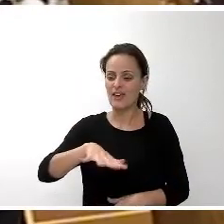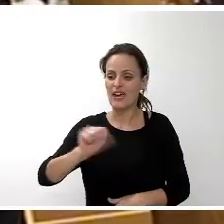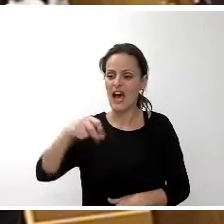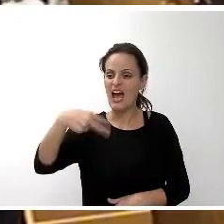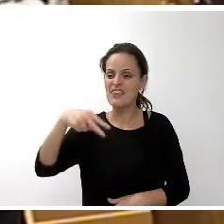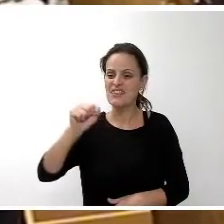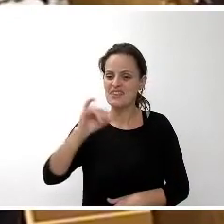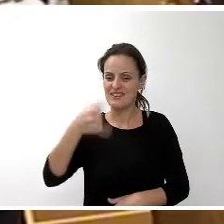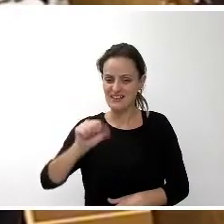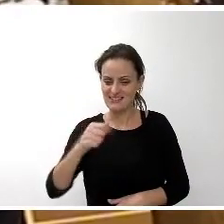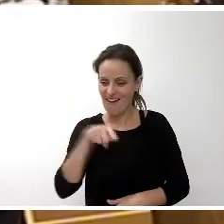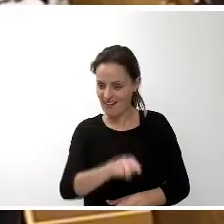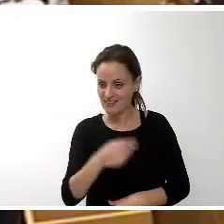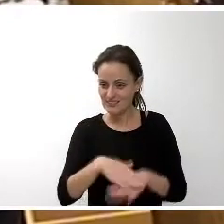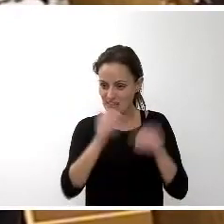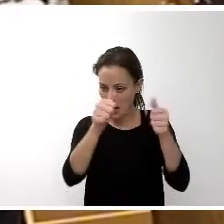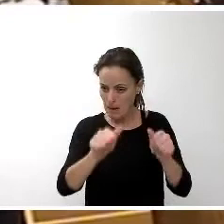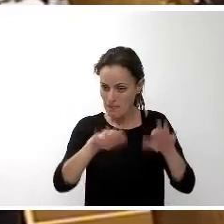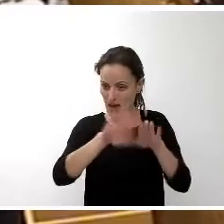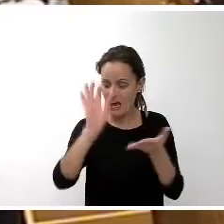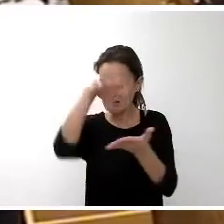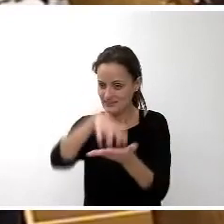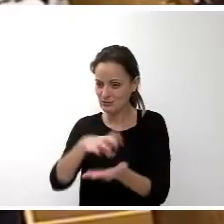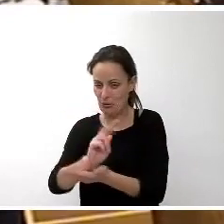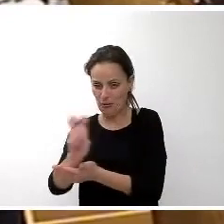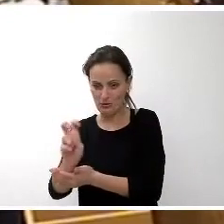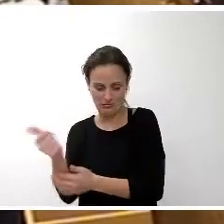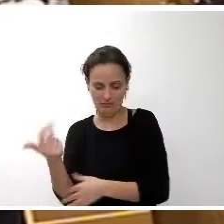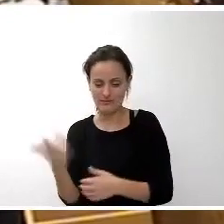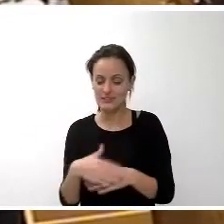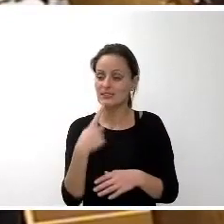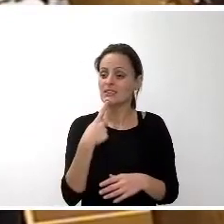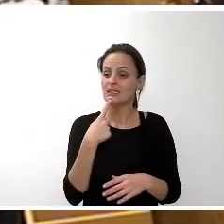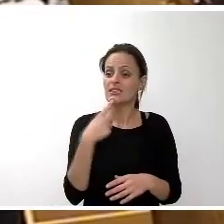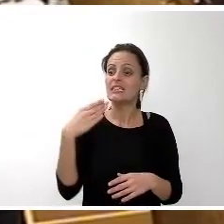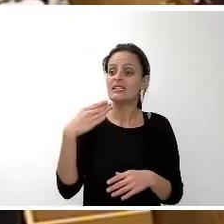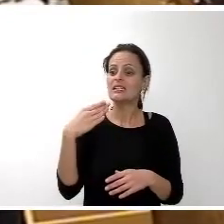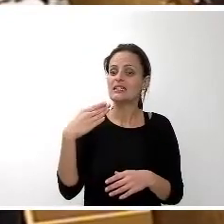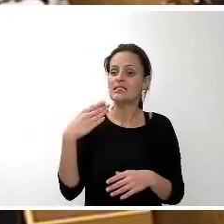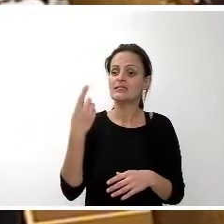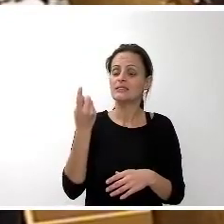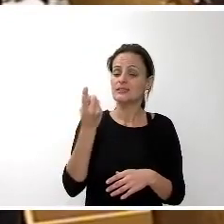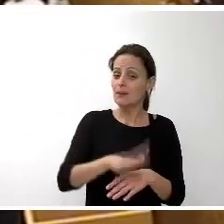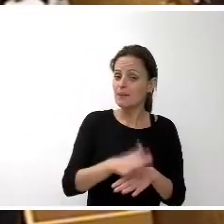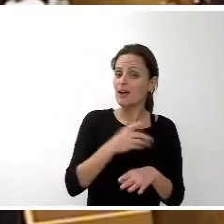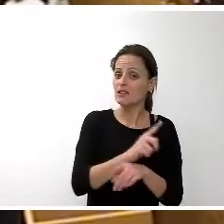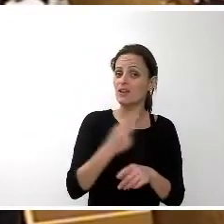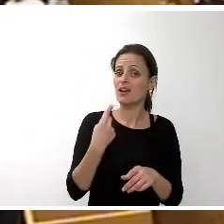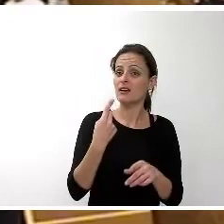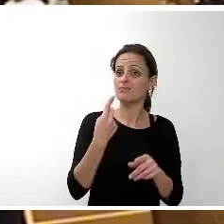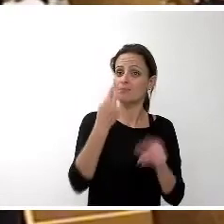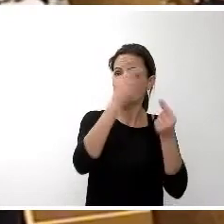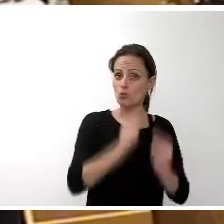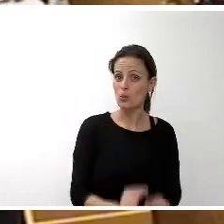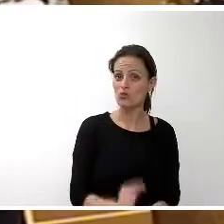este es el presupuesto que podemos hacer cumpliendo la ley y cumpliendo nuestros compromisos de deuda este es el